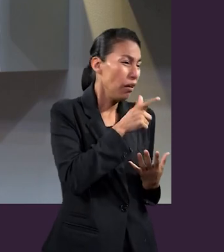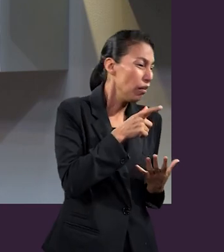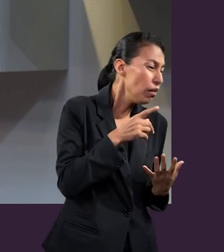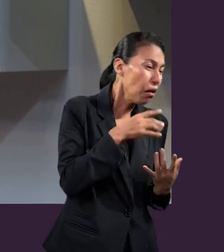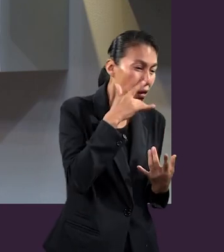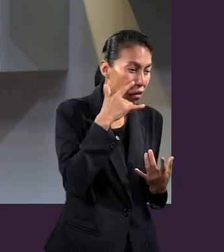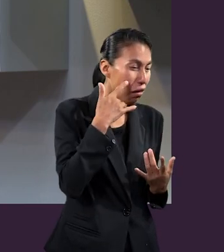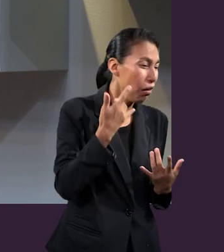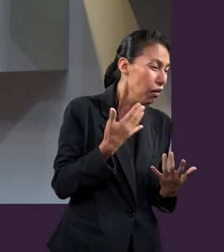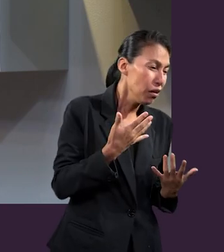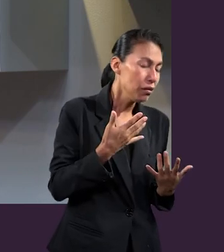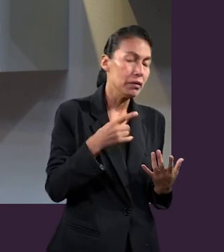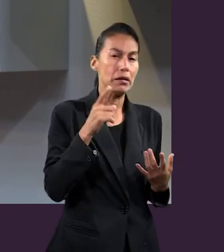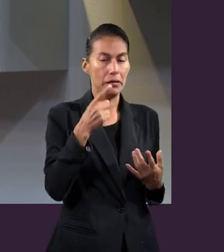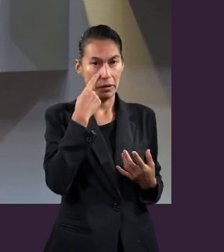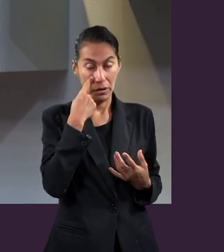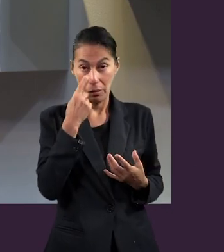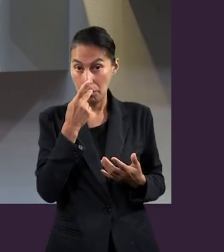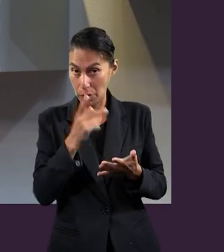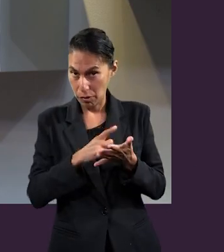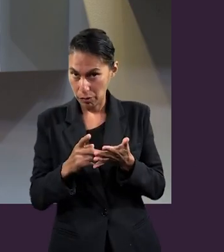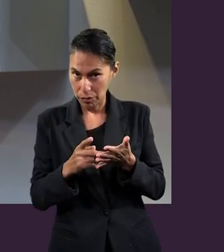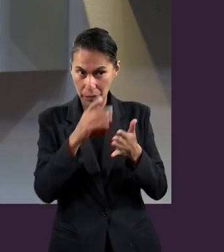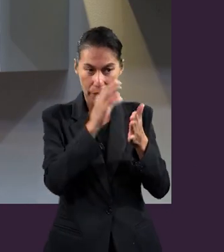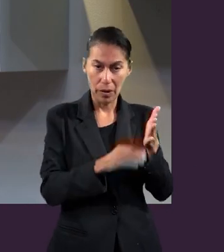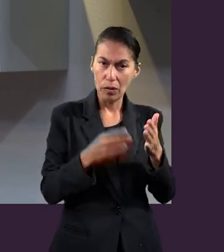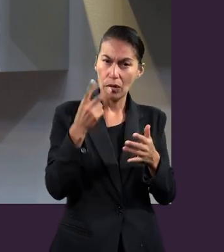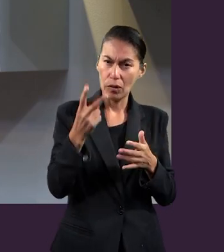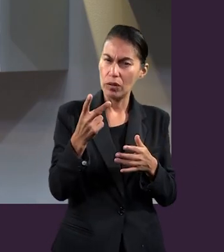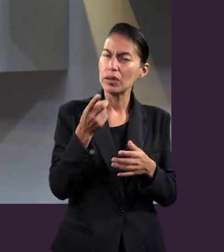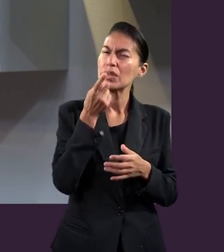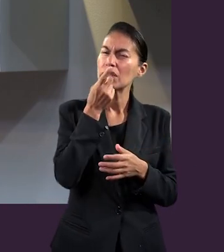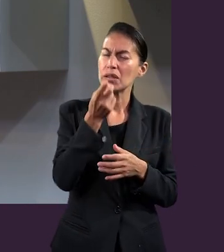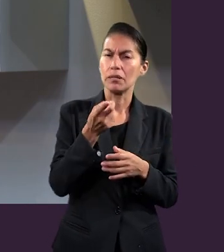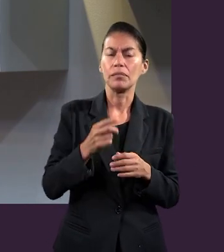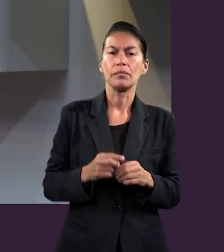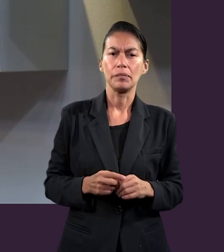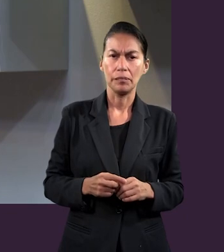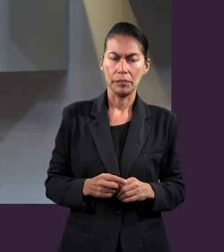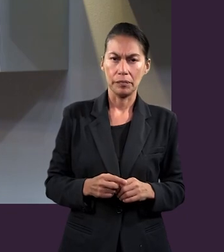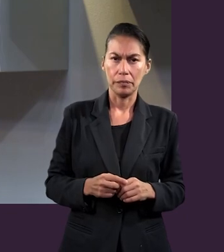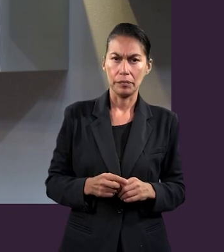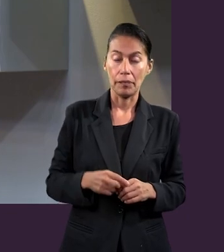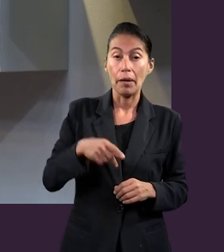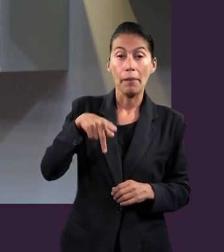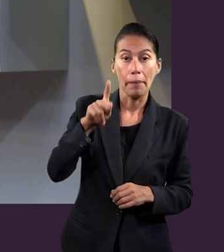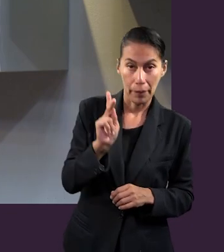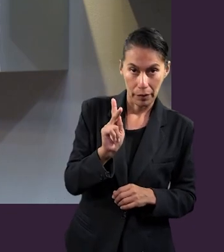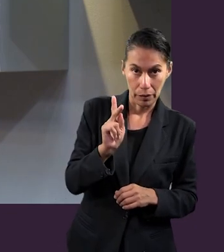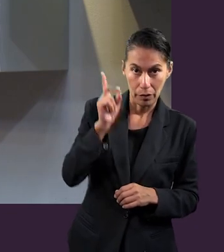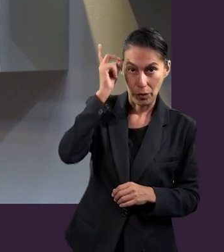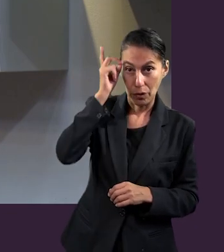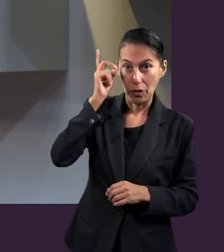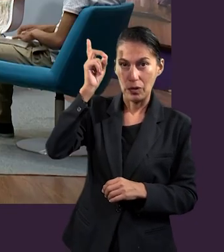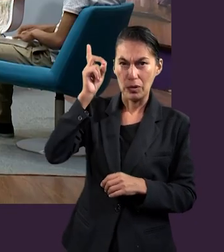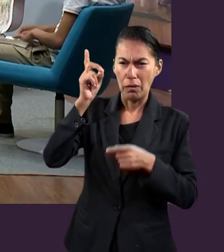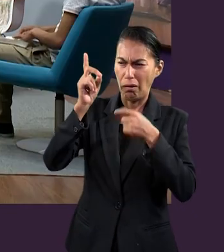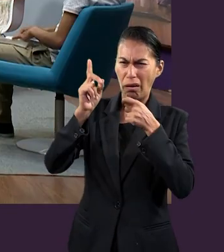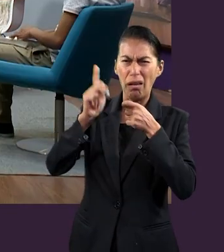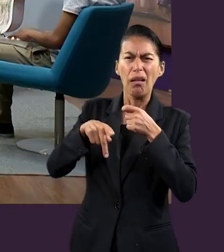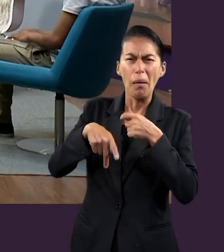Pablo, en el capítulo 2, da una frase bien interesante, pero Dios. Ese pero